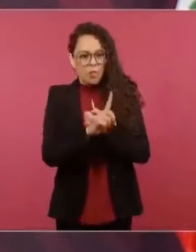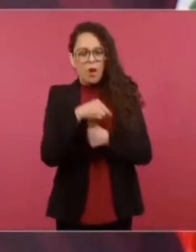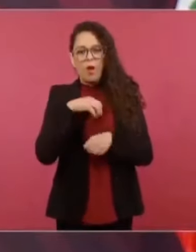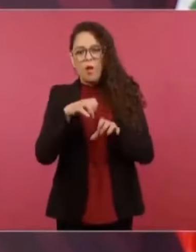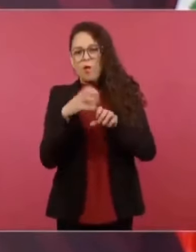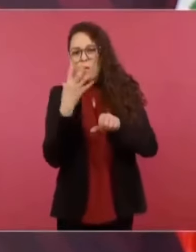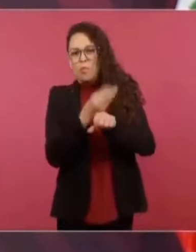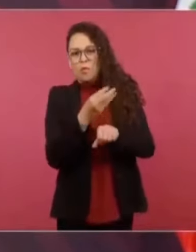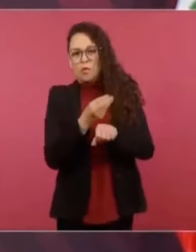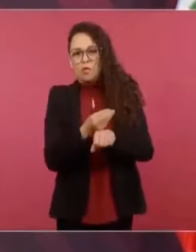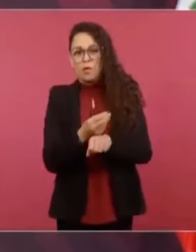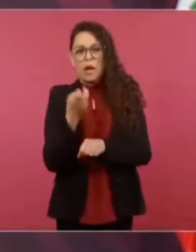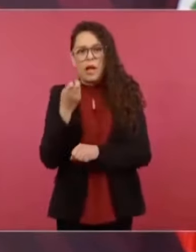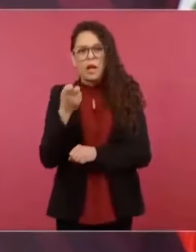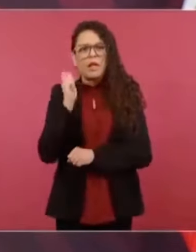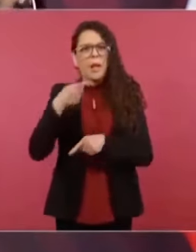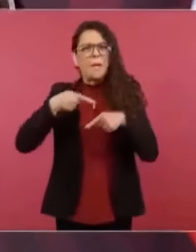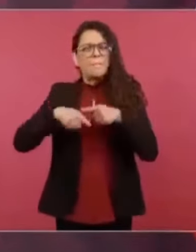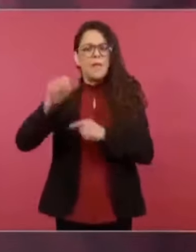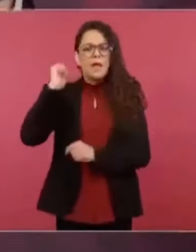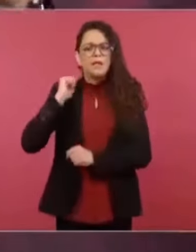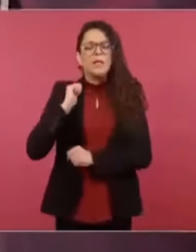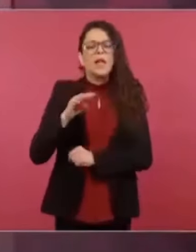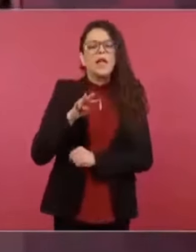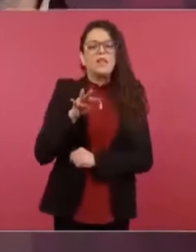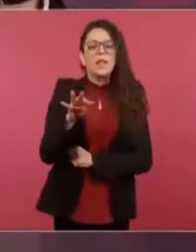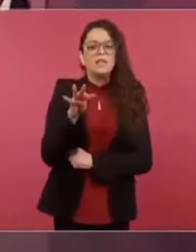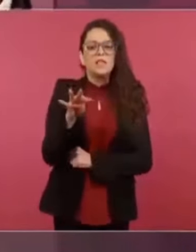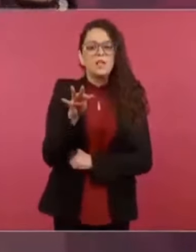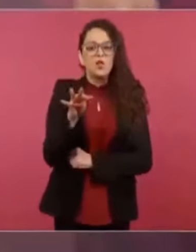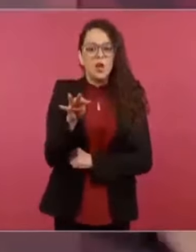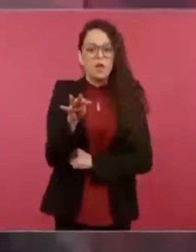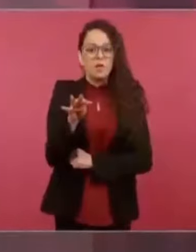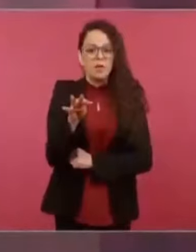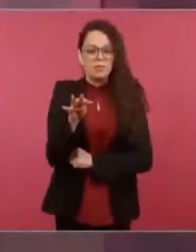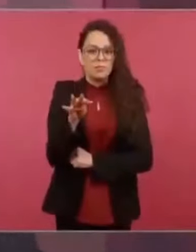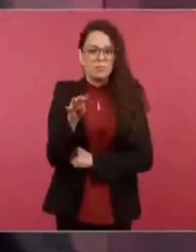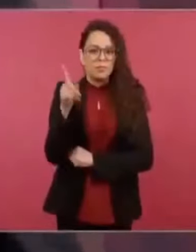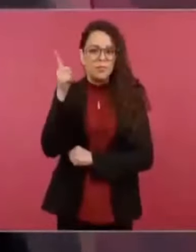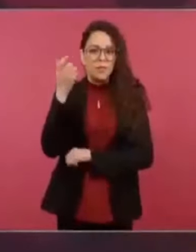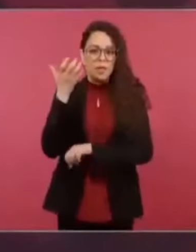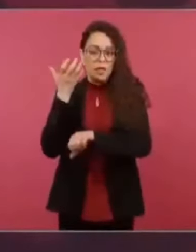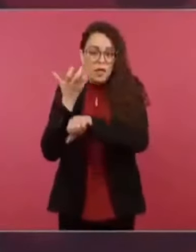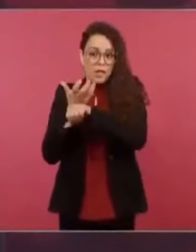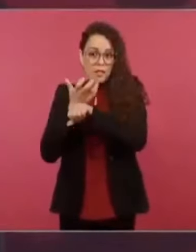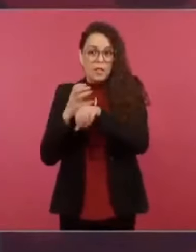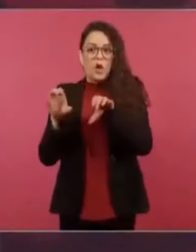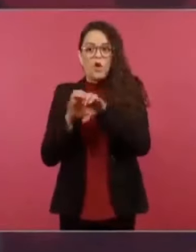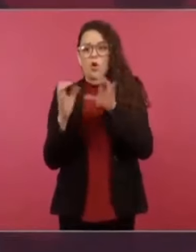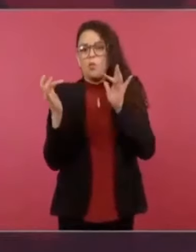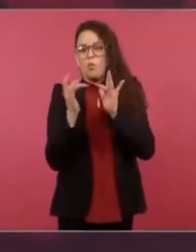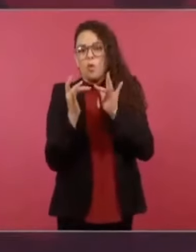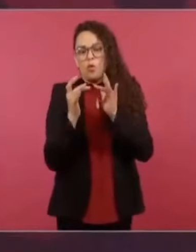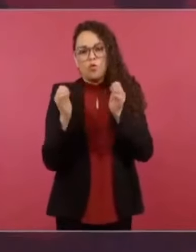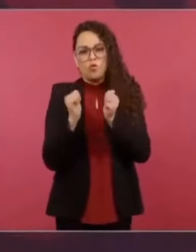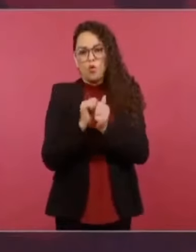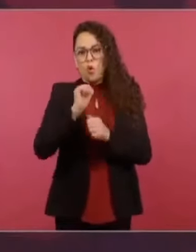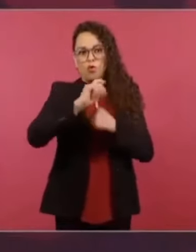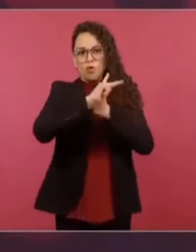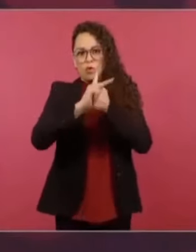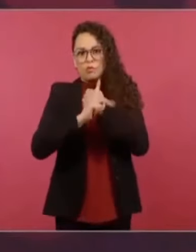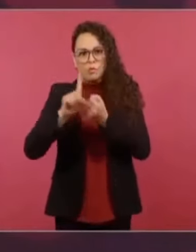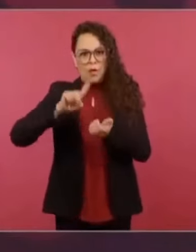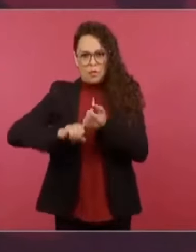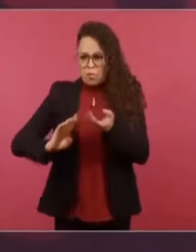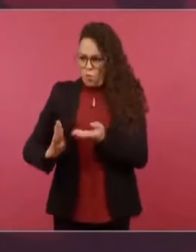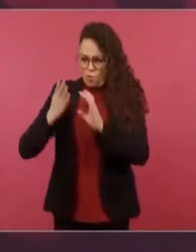las relaciones de Estados Unidos con el mundo y